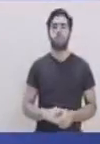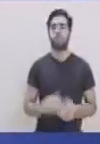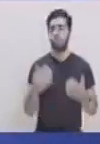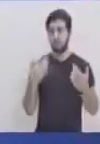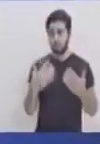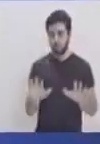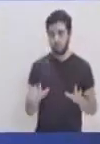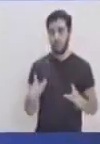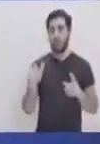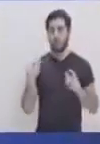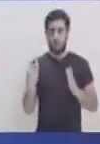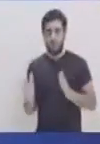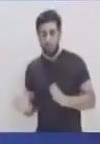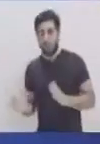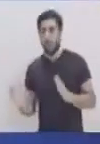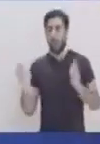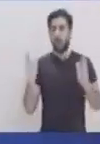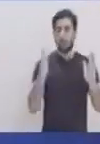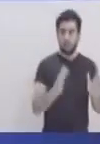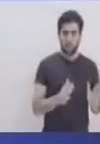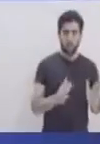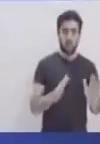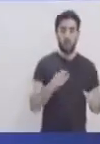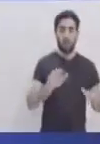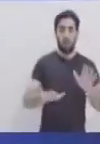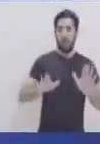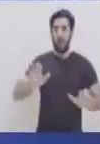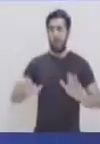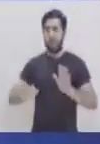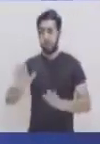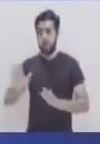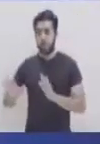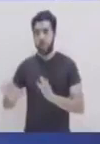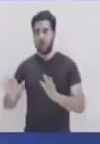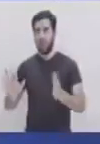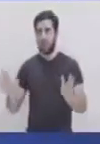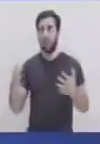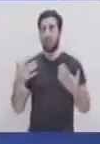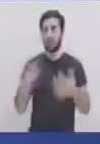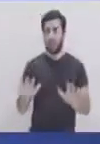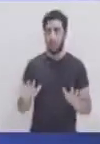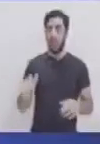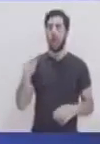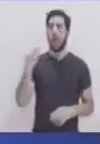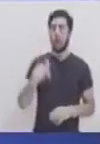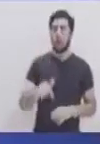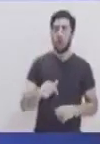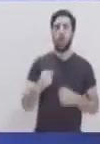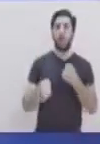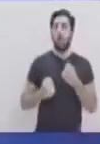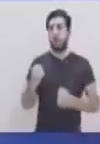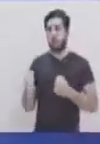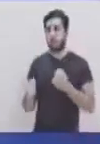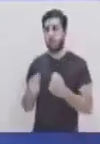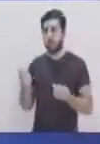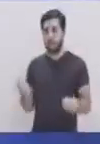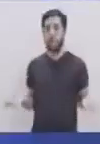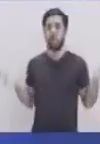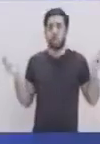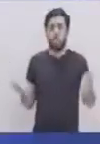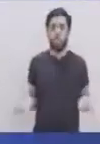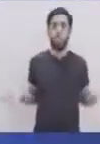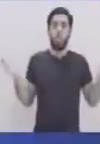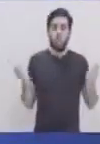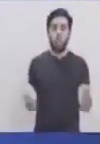5, 6 luego sigo trabajando mi zona media para ganar fuerza y voy a